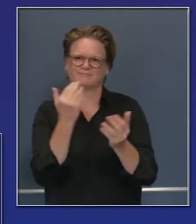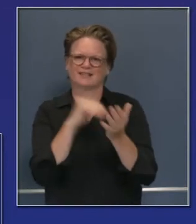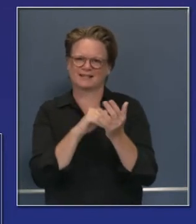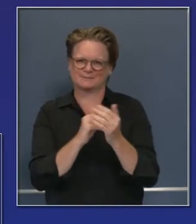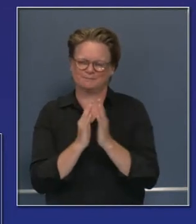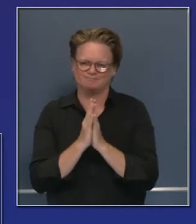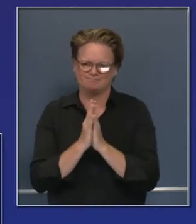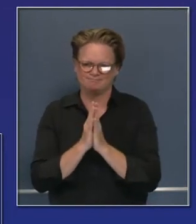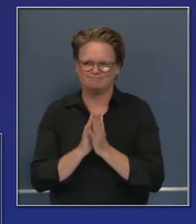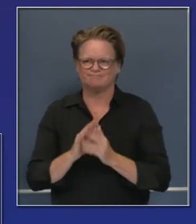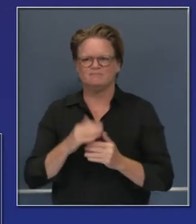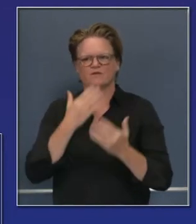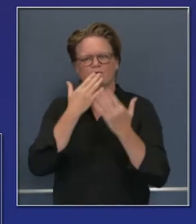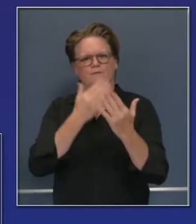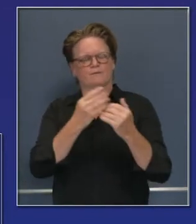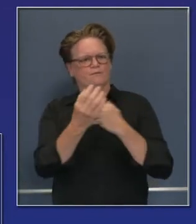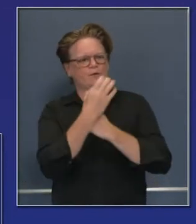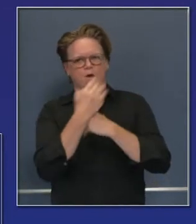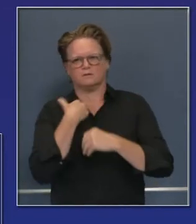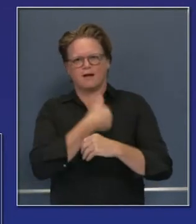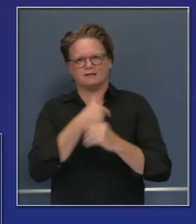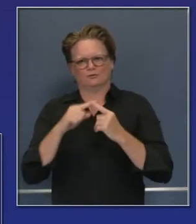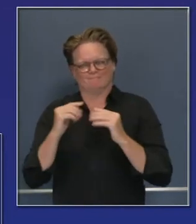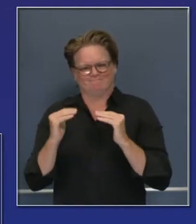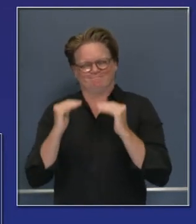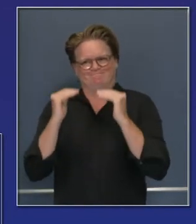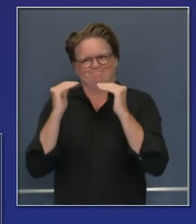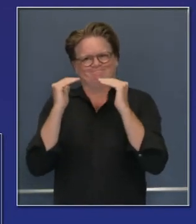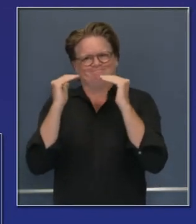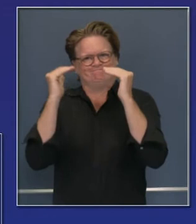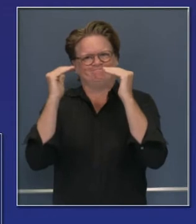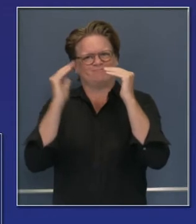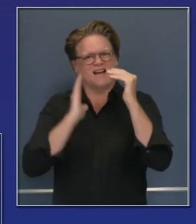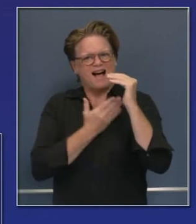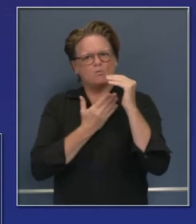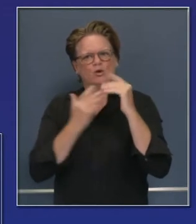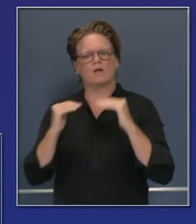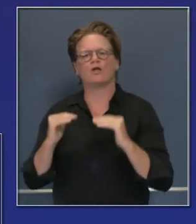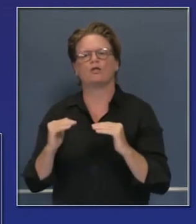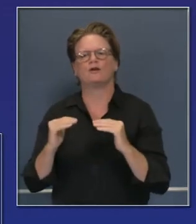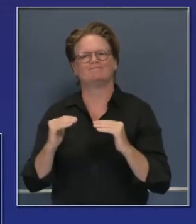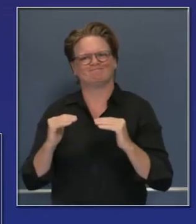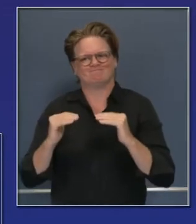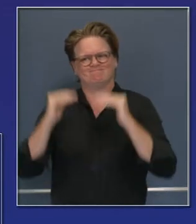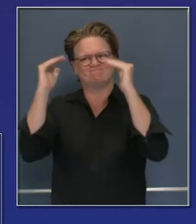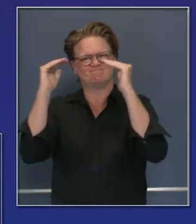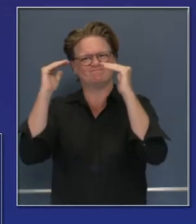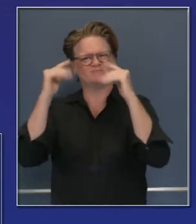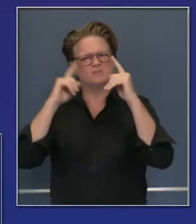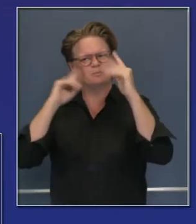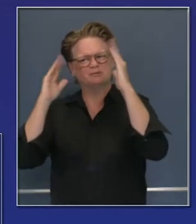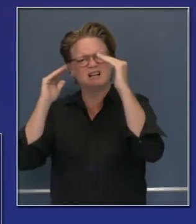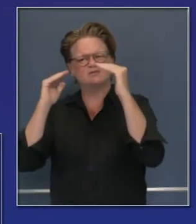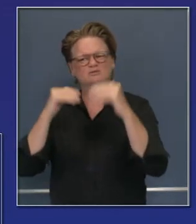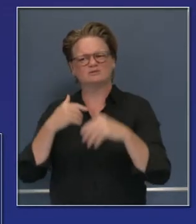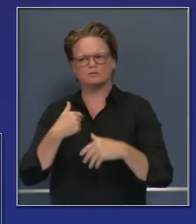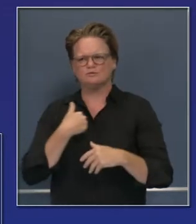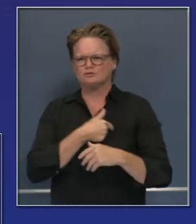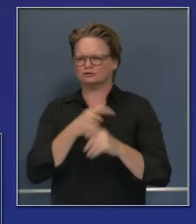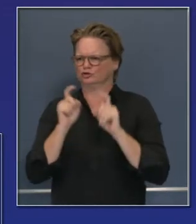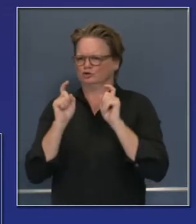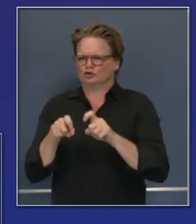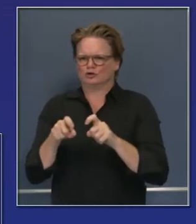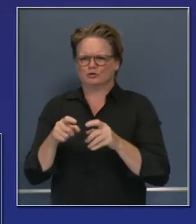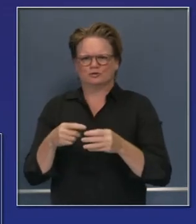y por ayudarnos a elevar nuestras normas y nuestras expectativas en cuanto a lo que se puede obtener y